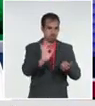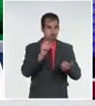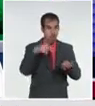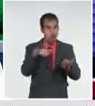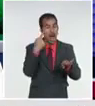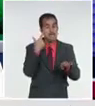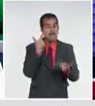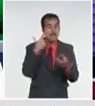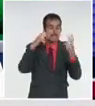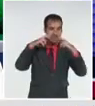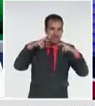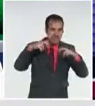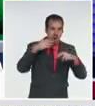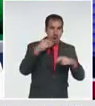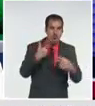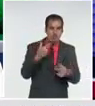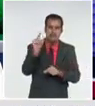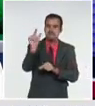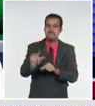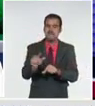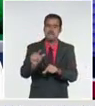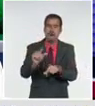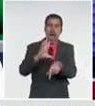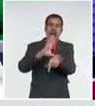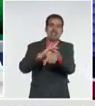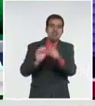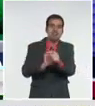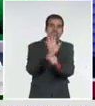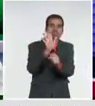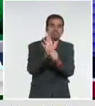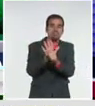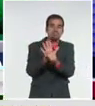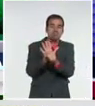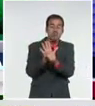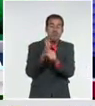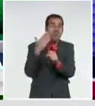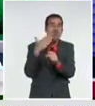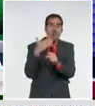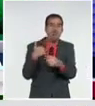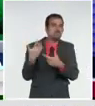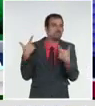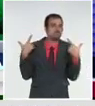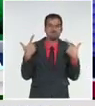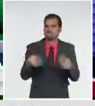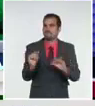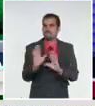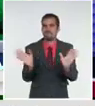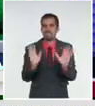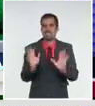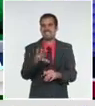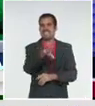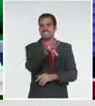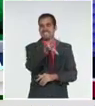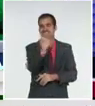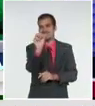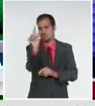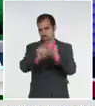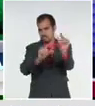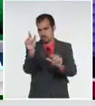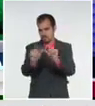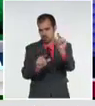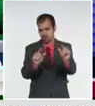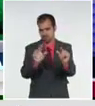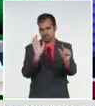para precisar la fuente de infección de 30 de los pacientes que se diagnosticaron en el día de ayer.